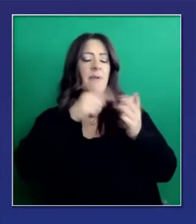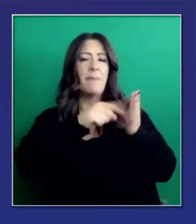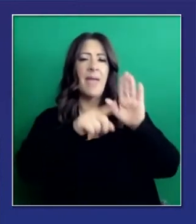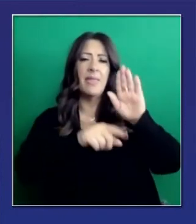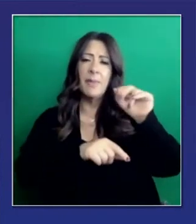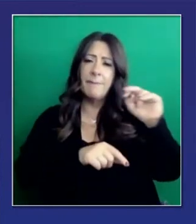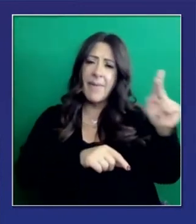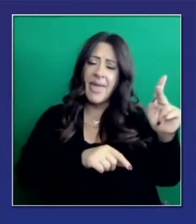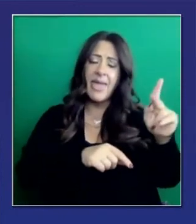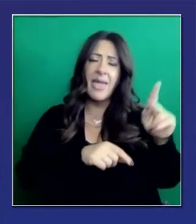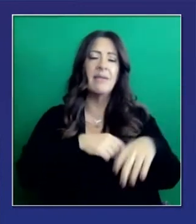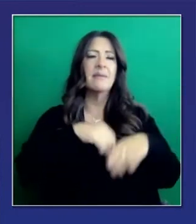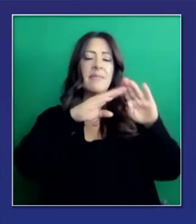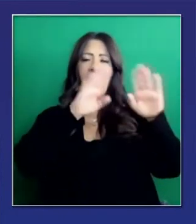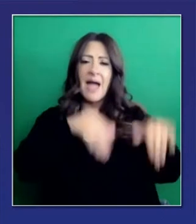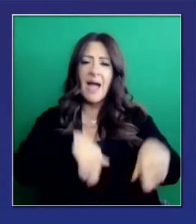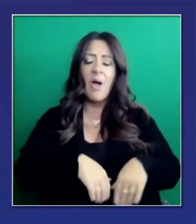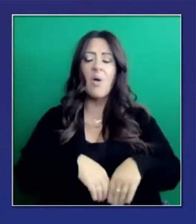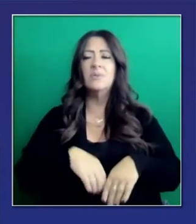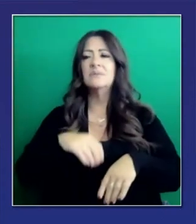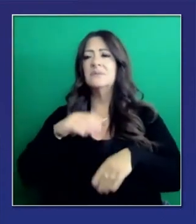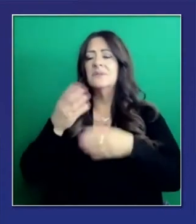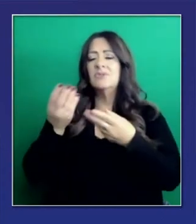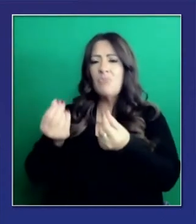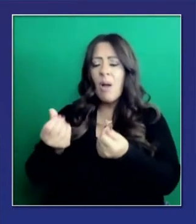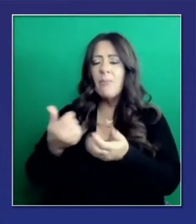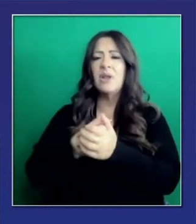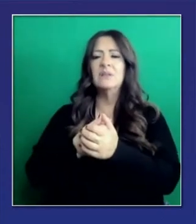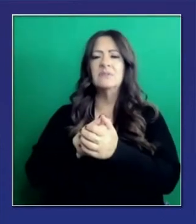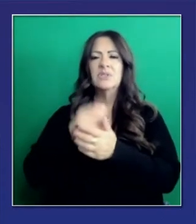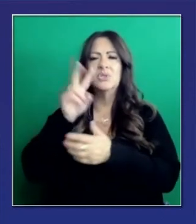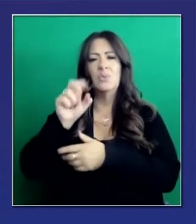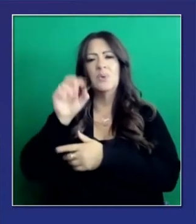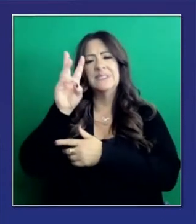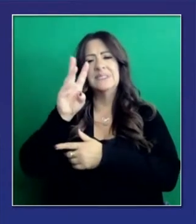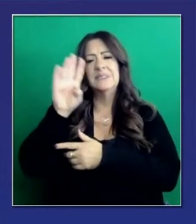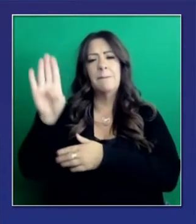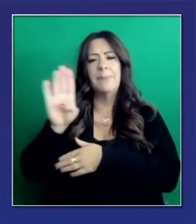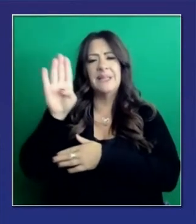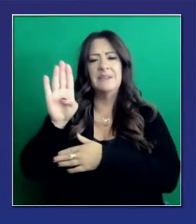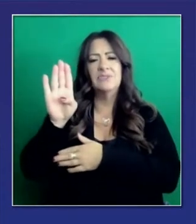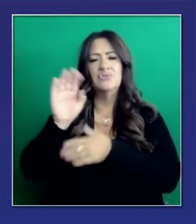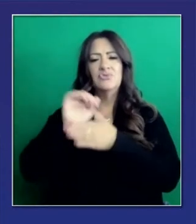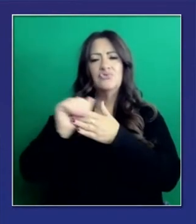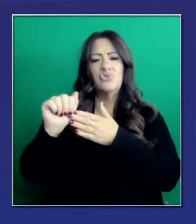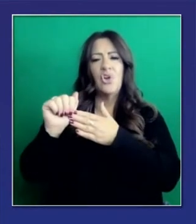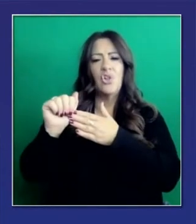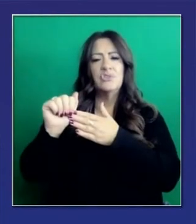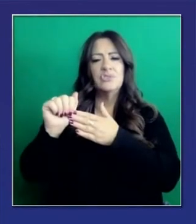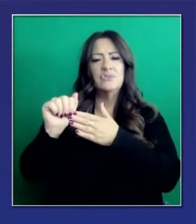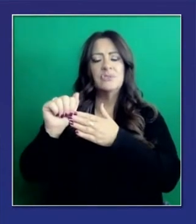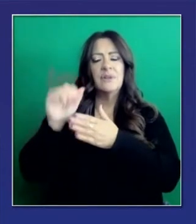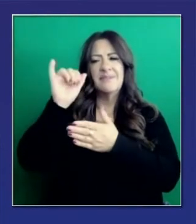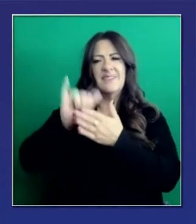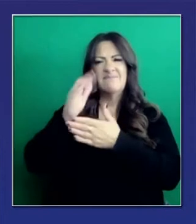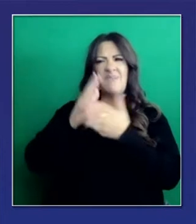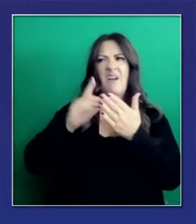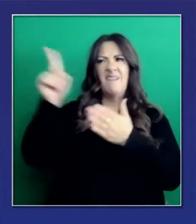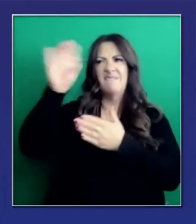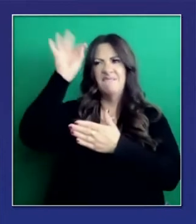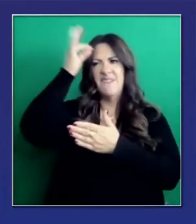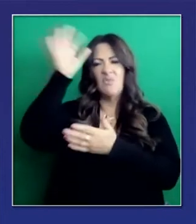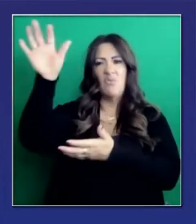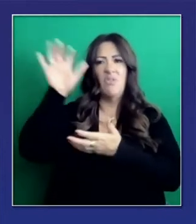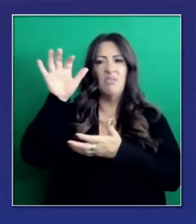hipotecas para propiedades y todo eso. Son 2.6 mil millones de dólares del gobierno federal. gracias